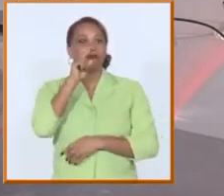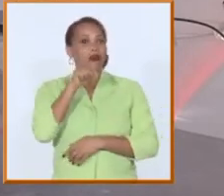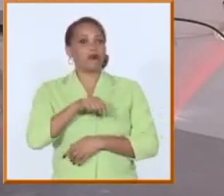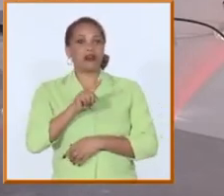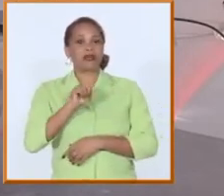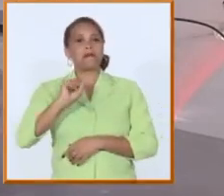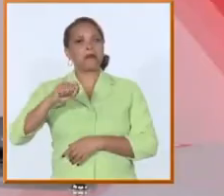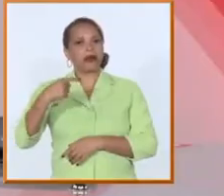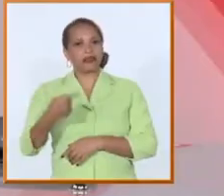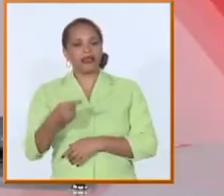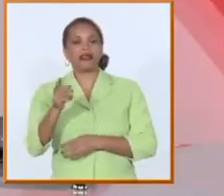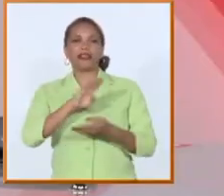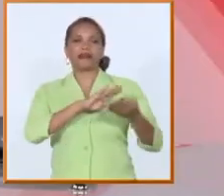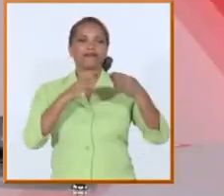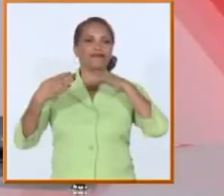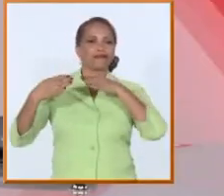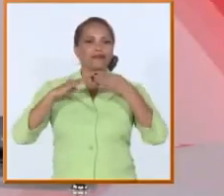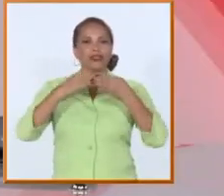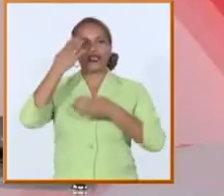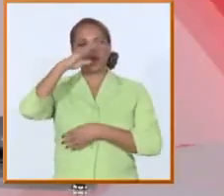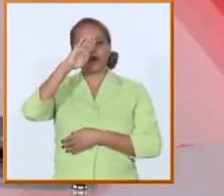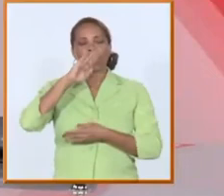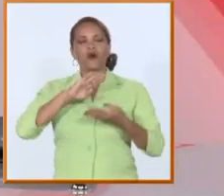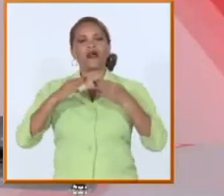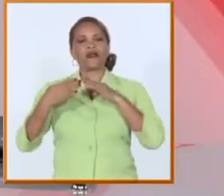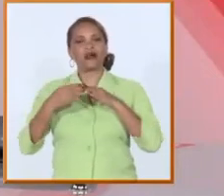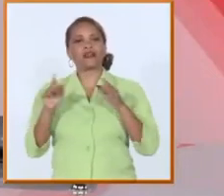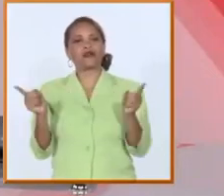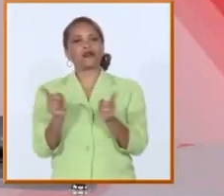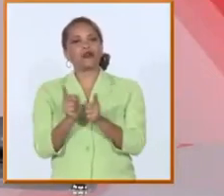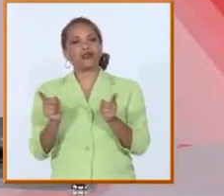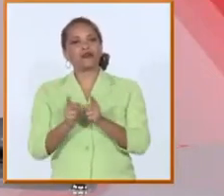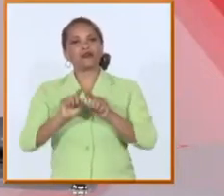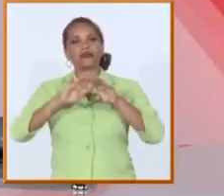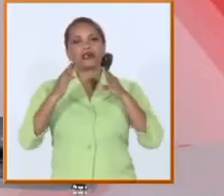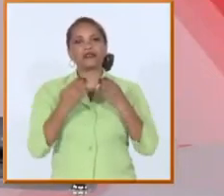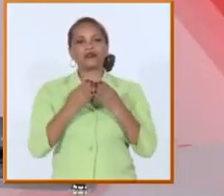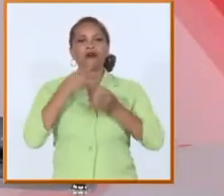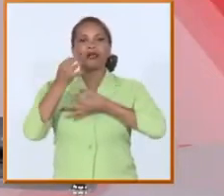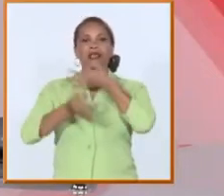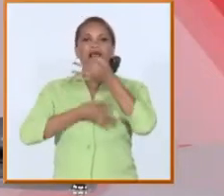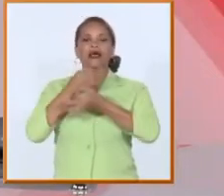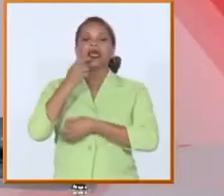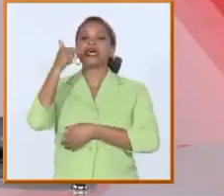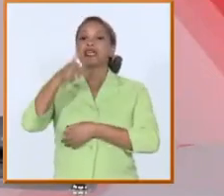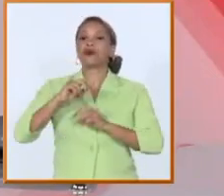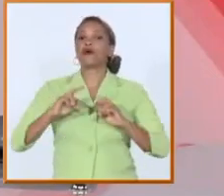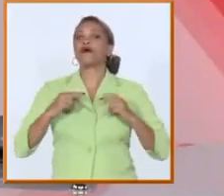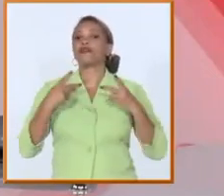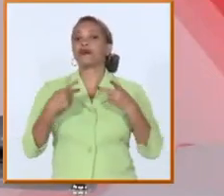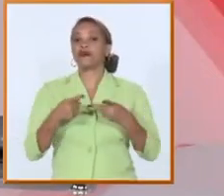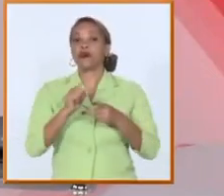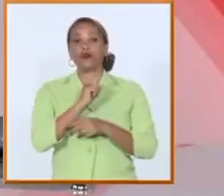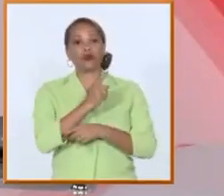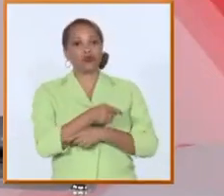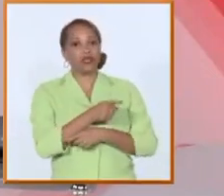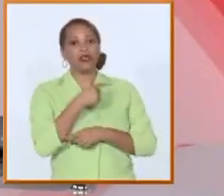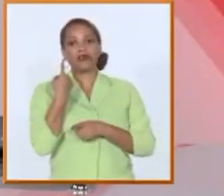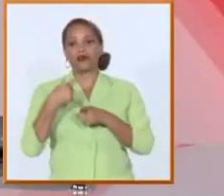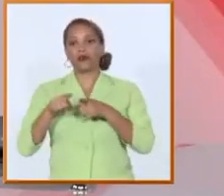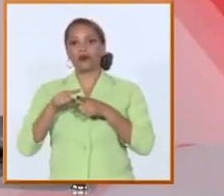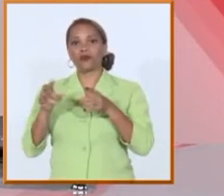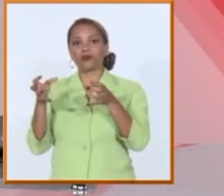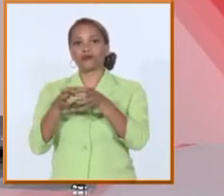tendremos foro de debate en Cuba Debate donde habrá un resumen de toda su intervención y el jueves regresaremos con usted y parte de su equipo de trabajo